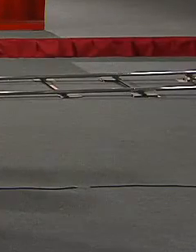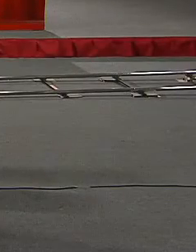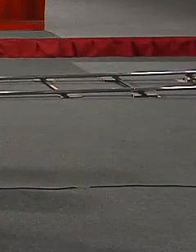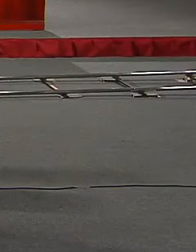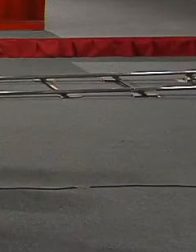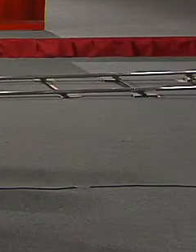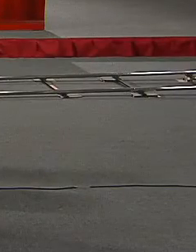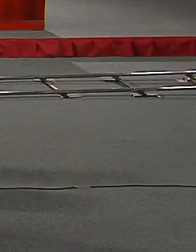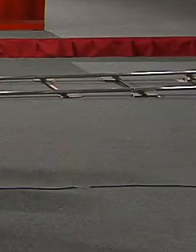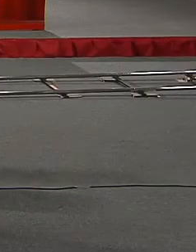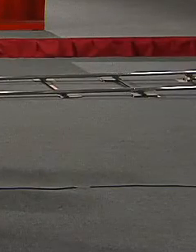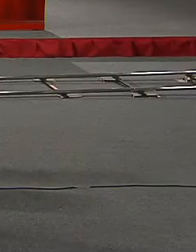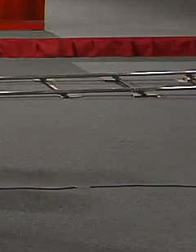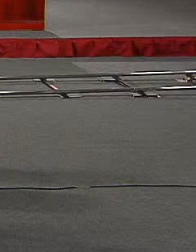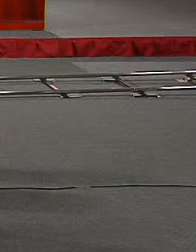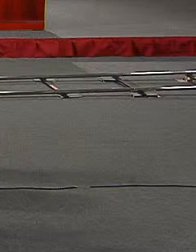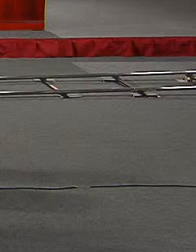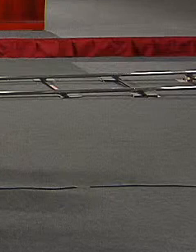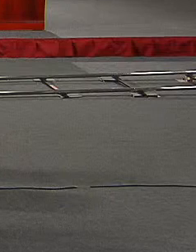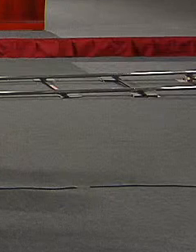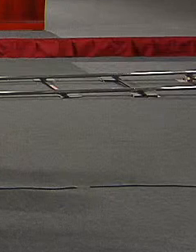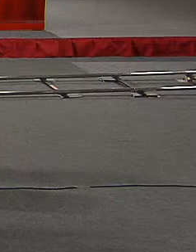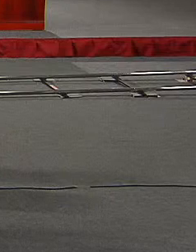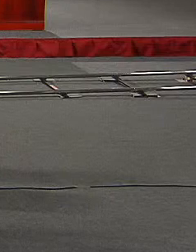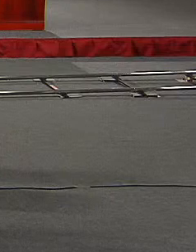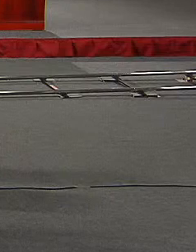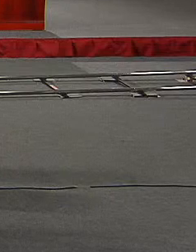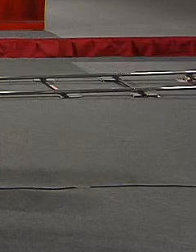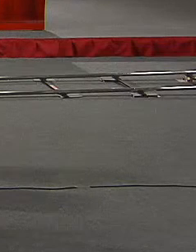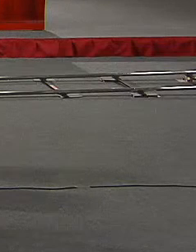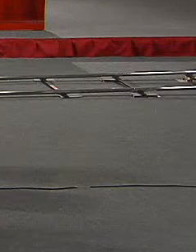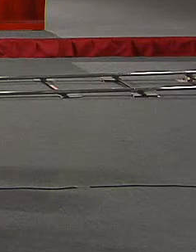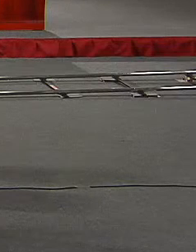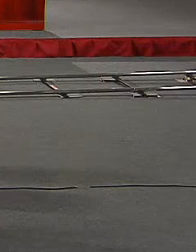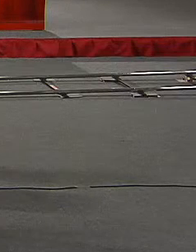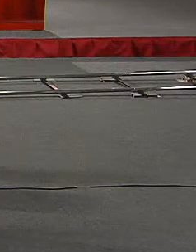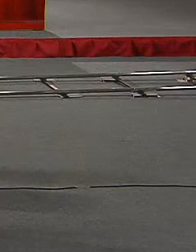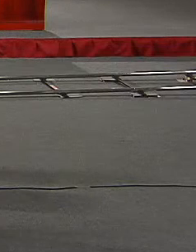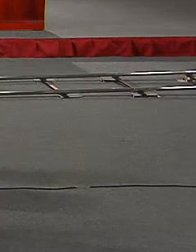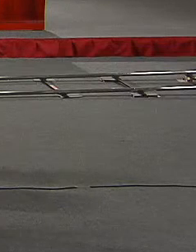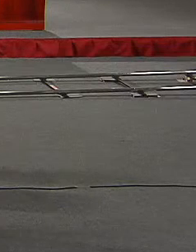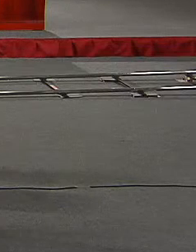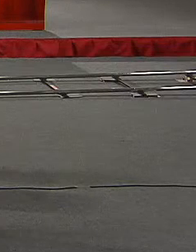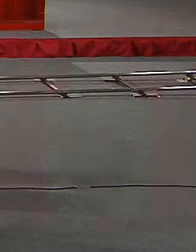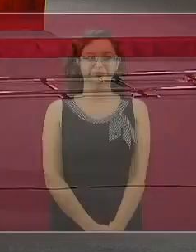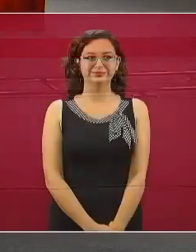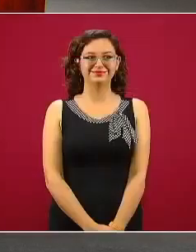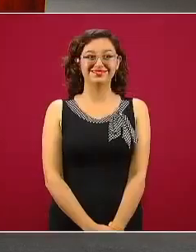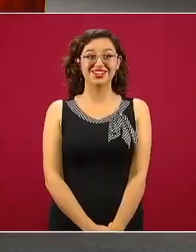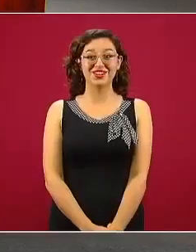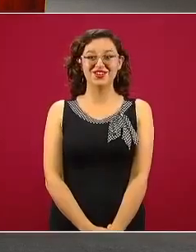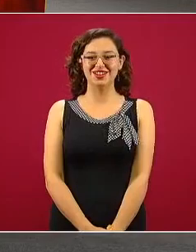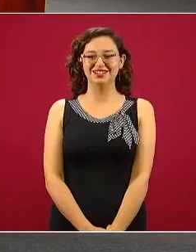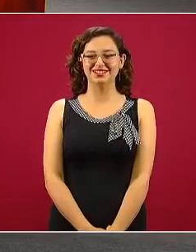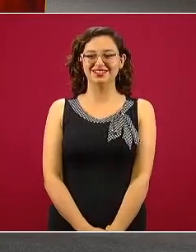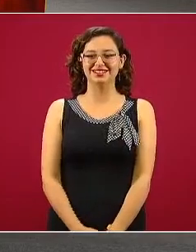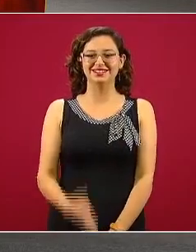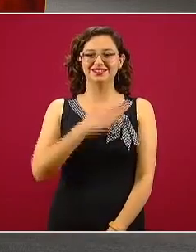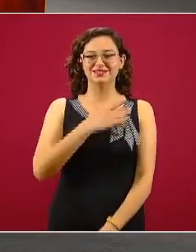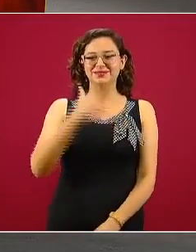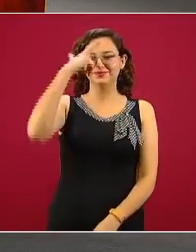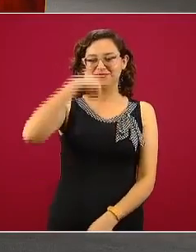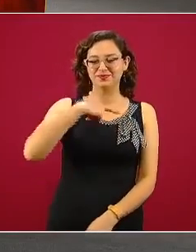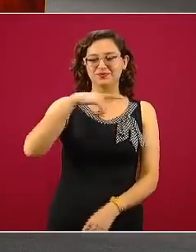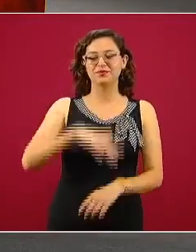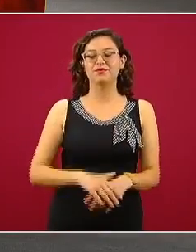. . Buenas noches, son las 19.01 de lunes 11